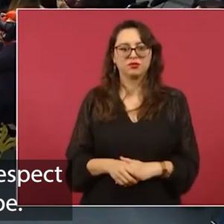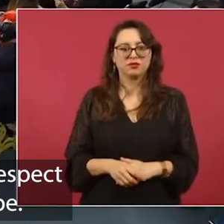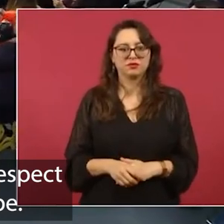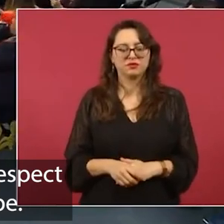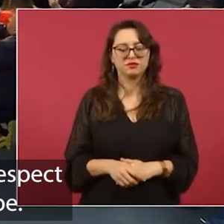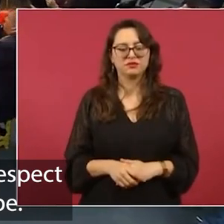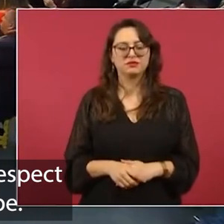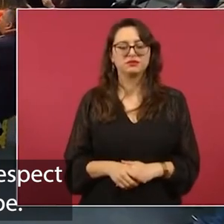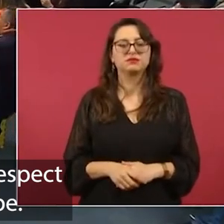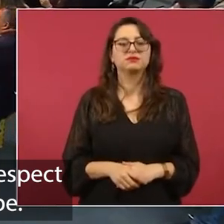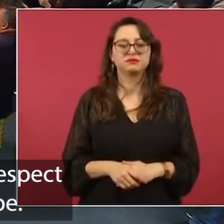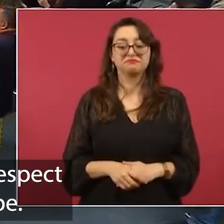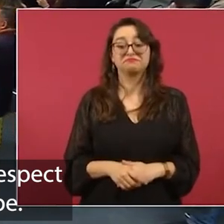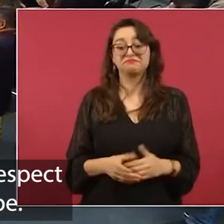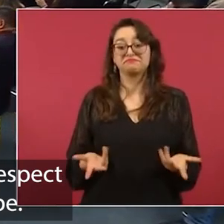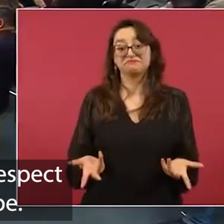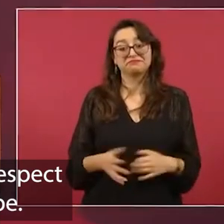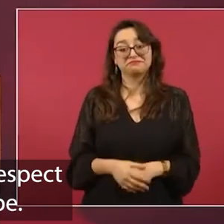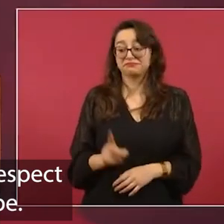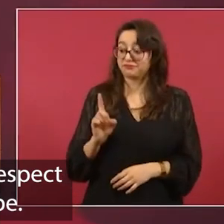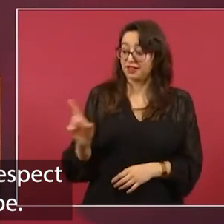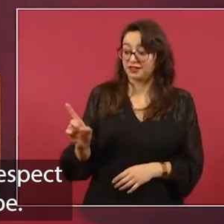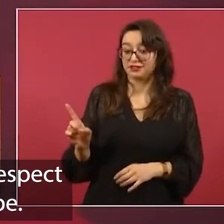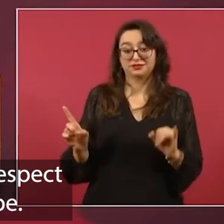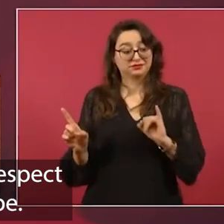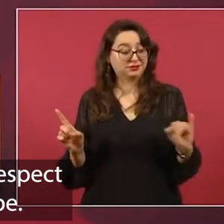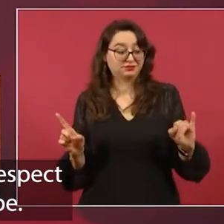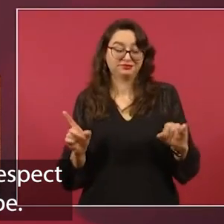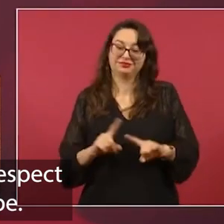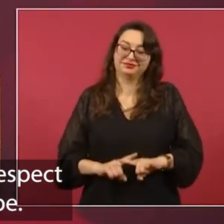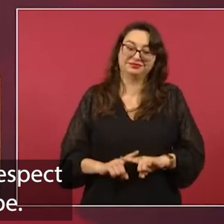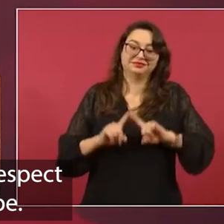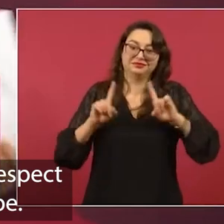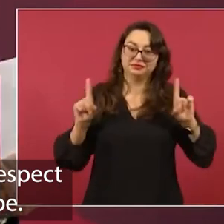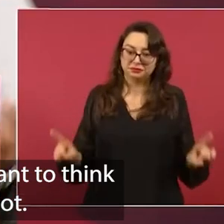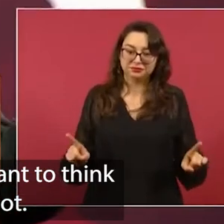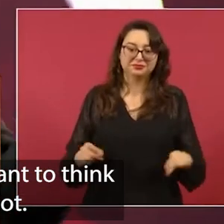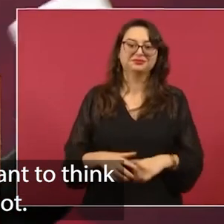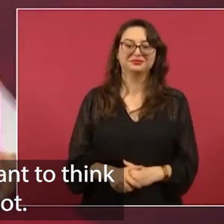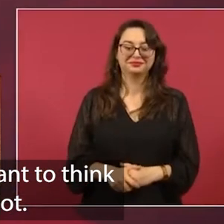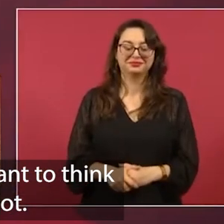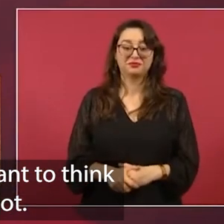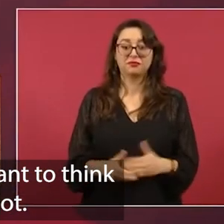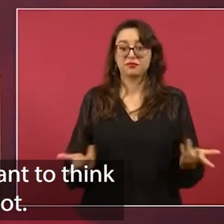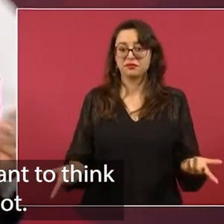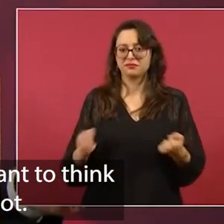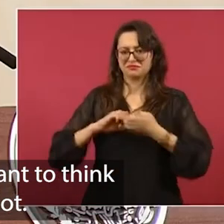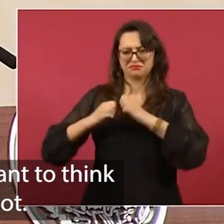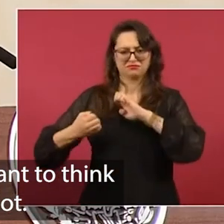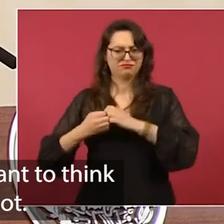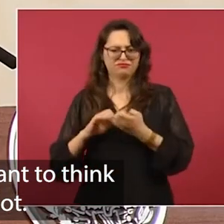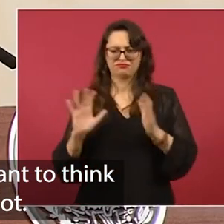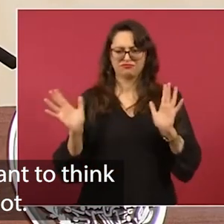Pues es que somos distintos. Nos respetamos, porque así tiene que ser, no somos enemigos, somos